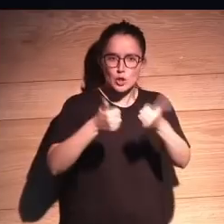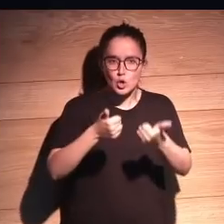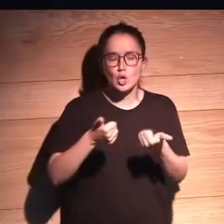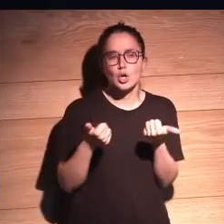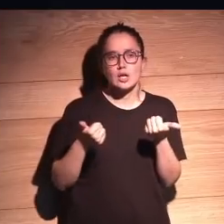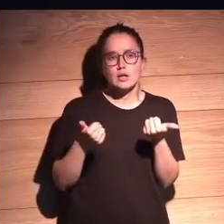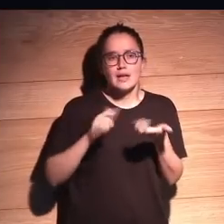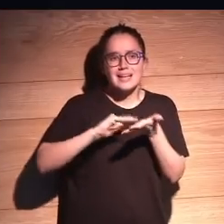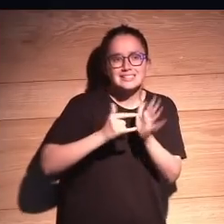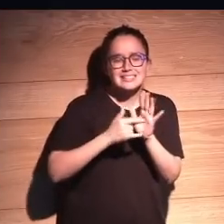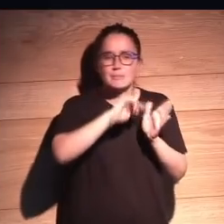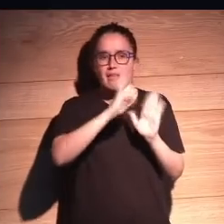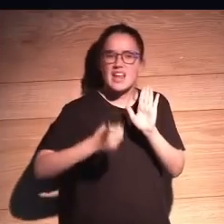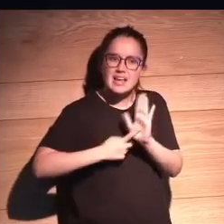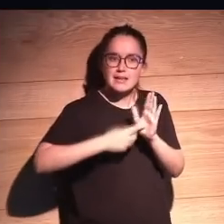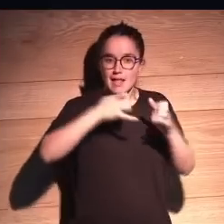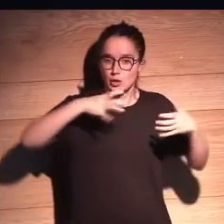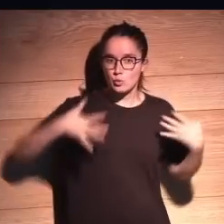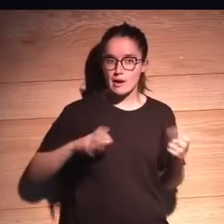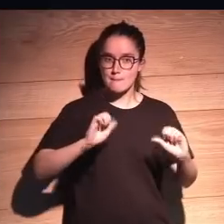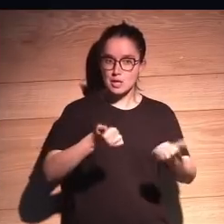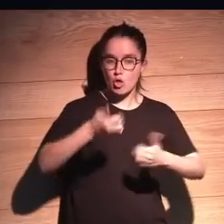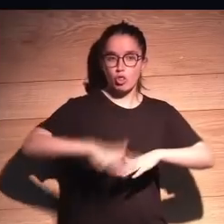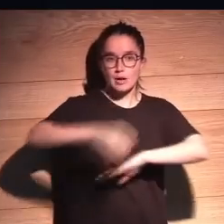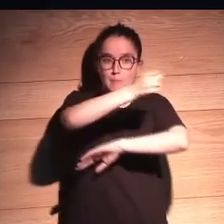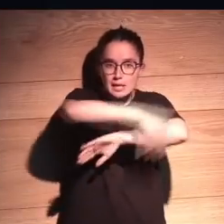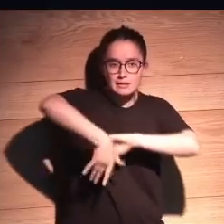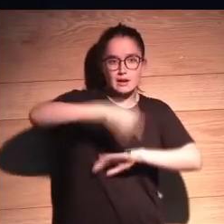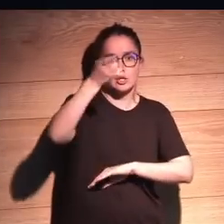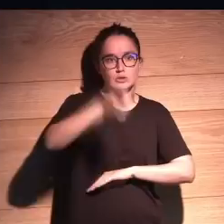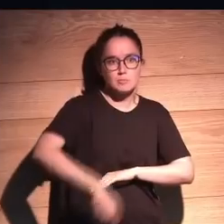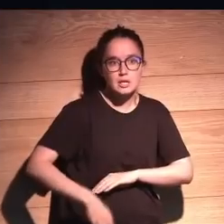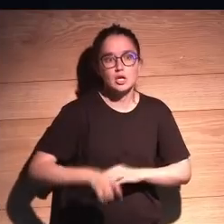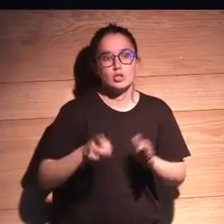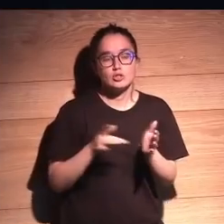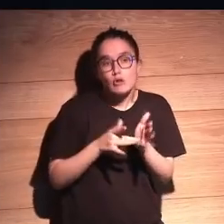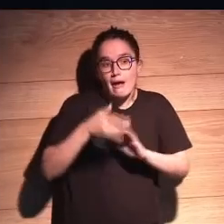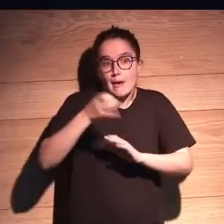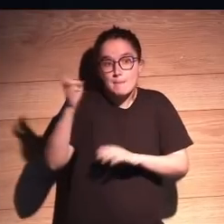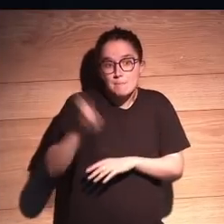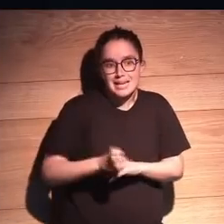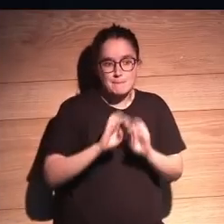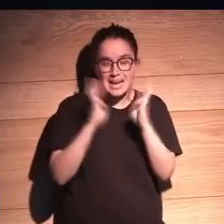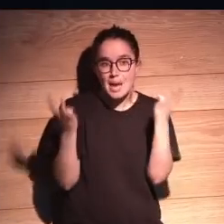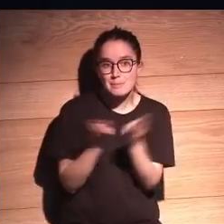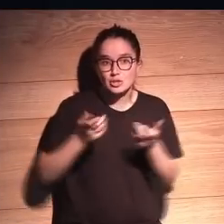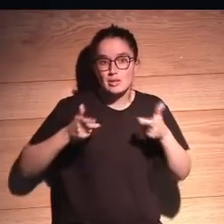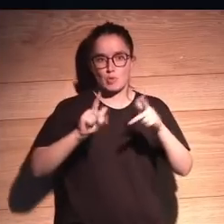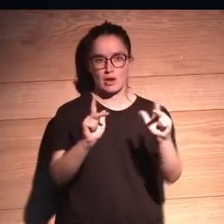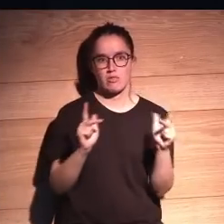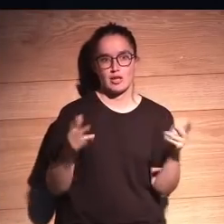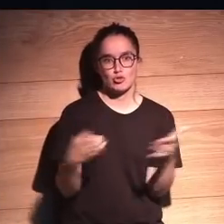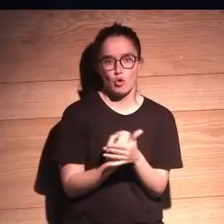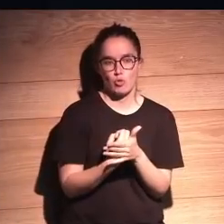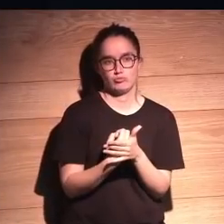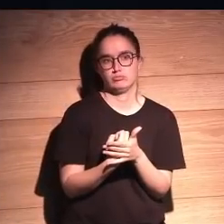el sistema de leyes que nos rige empezó, donde ha sido la cuna de los parlamentos, de la democracia,